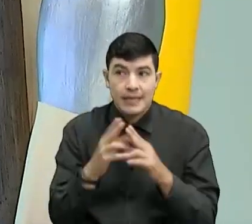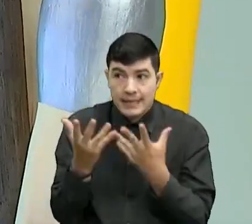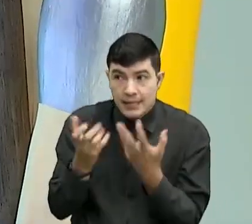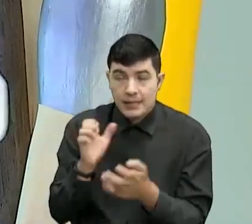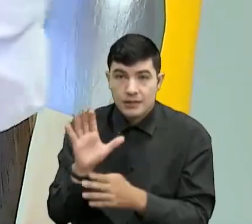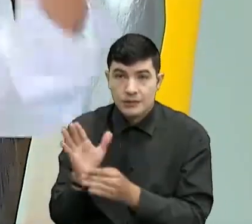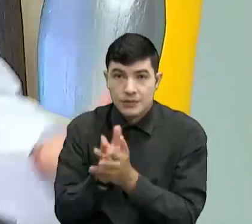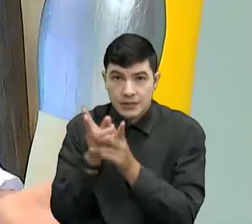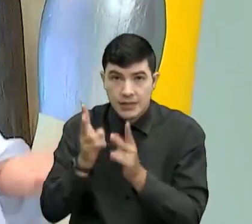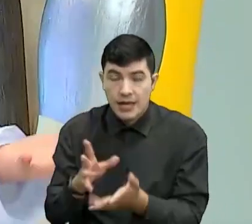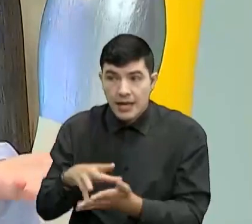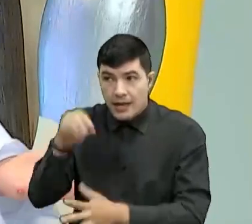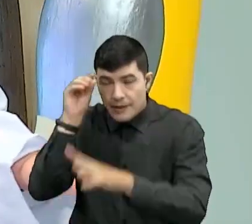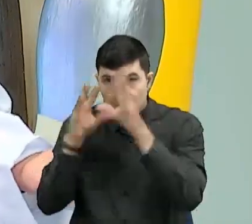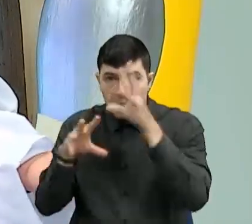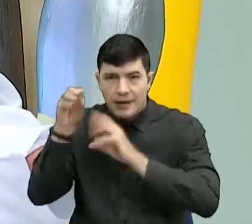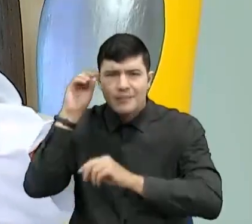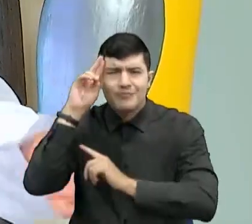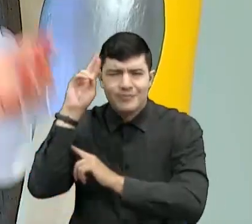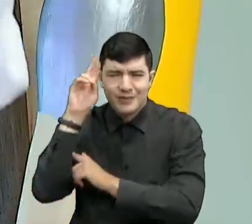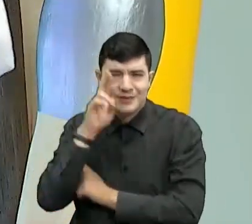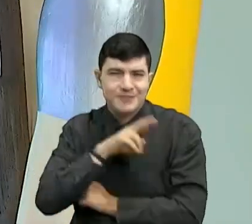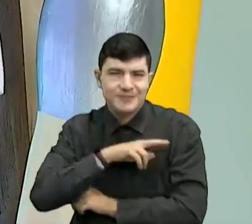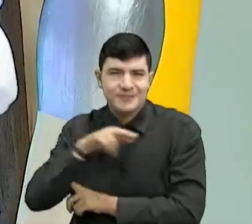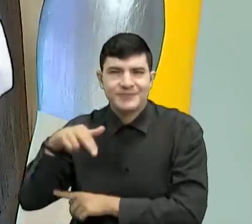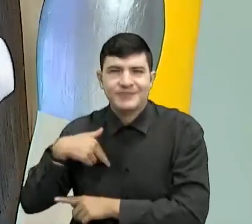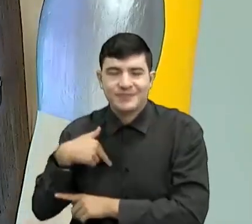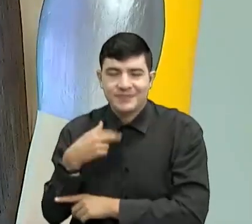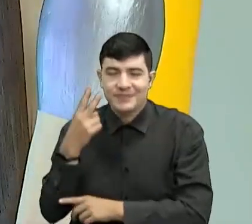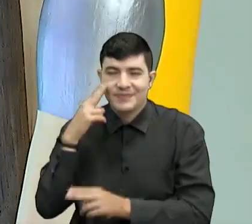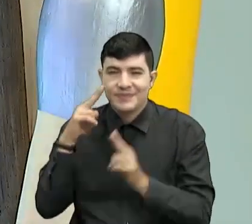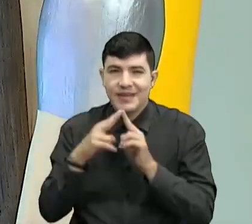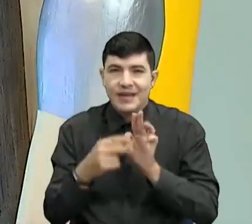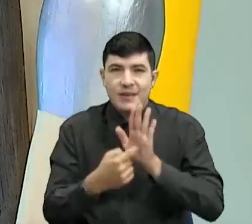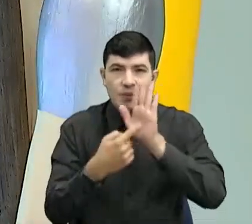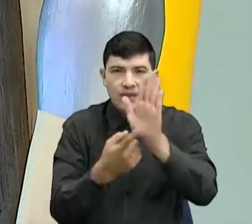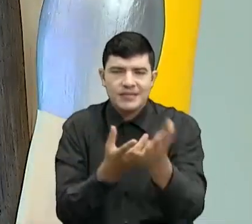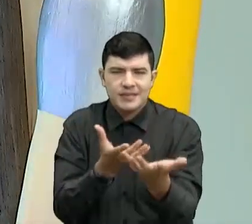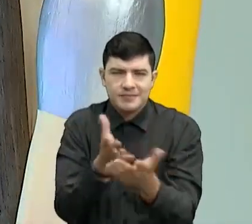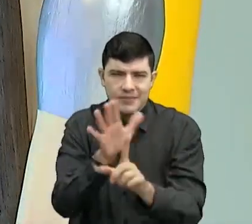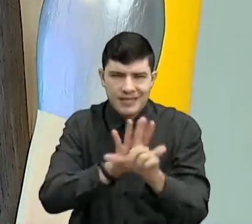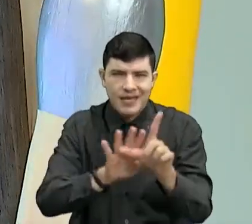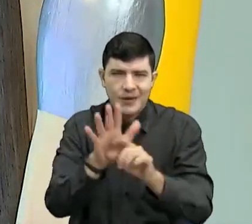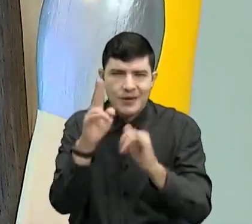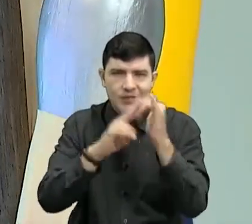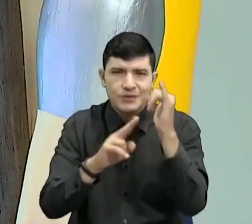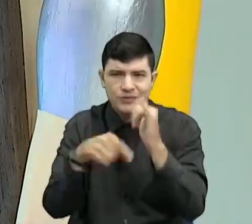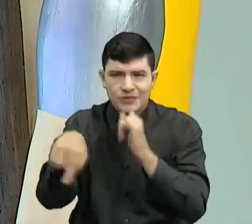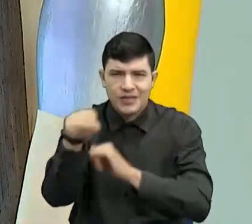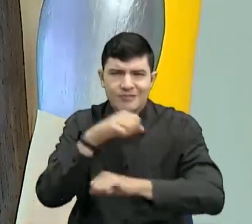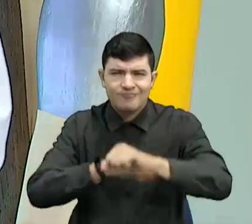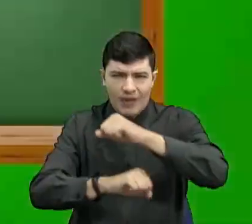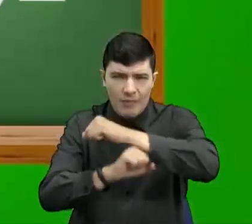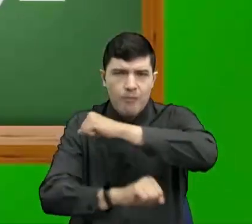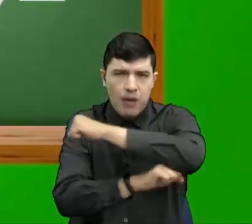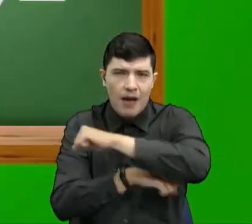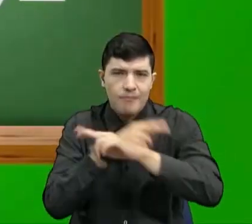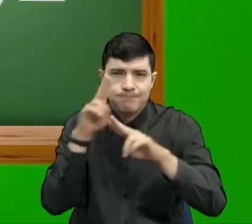sigan aprendiendo, pues por supuesto que les tenemos preparado nuestra notica de refuerza para que refuercen su aprendizaje.